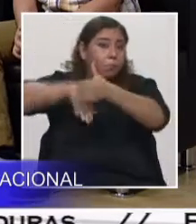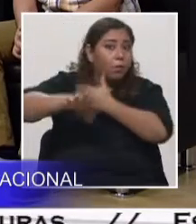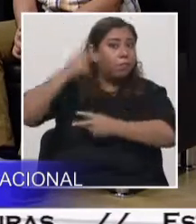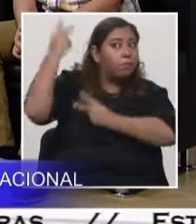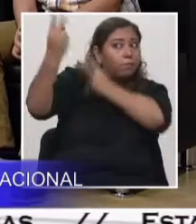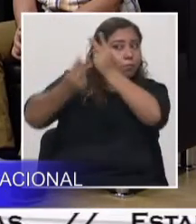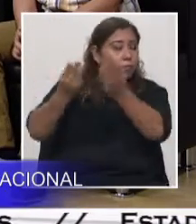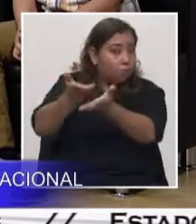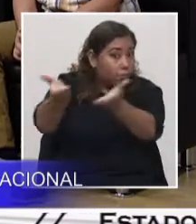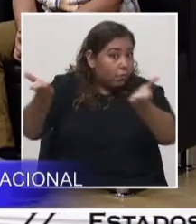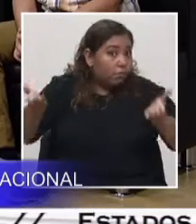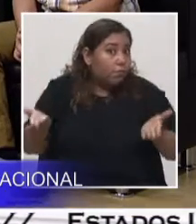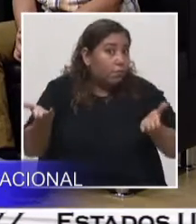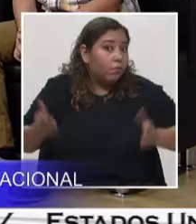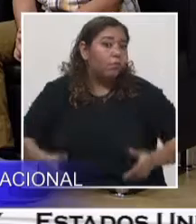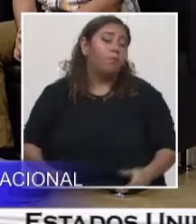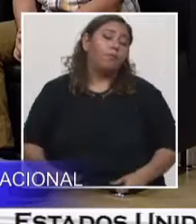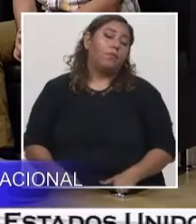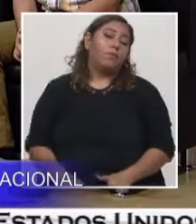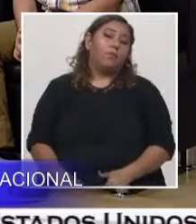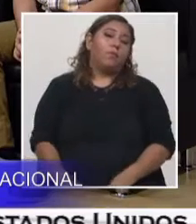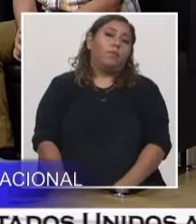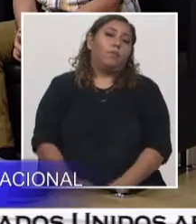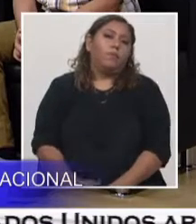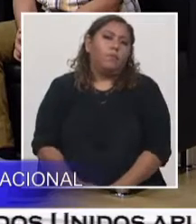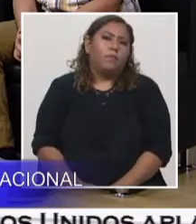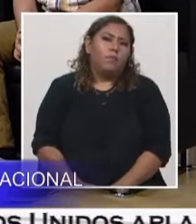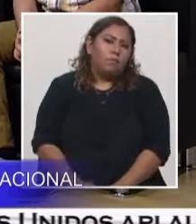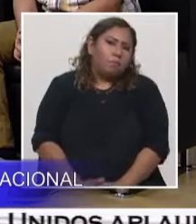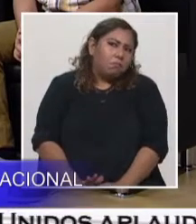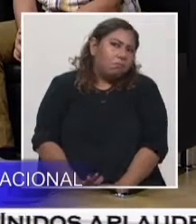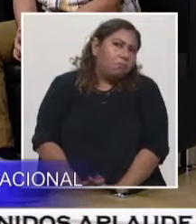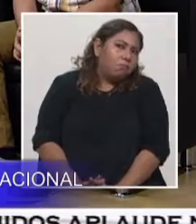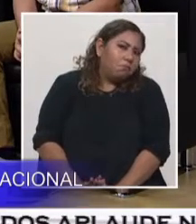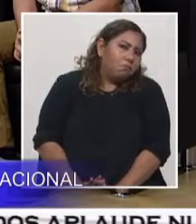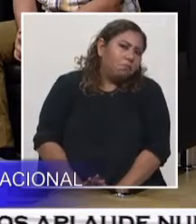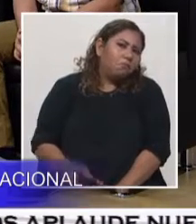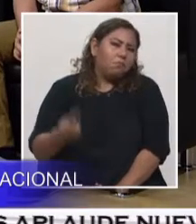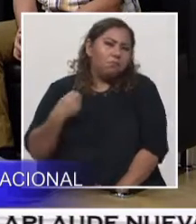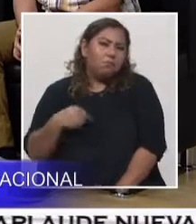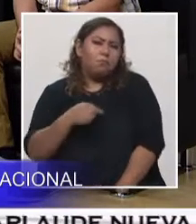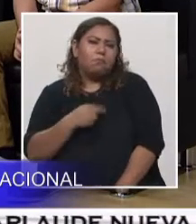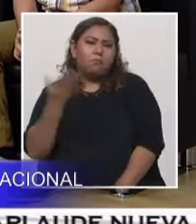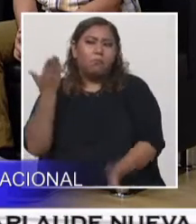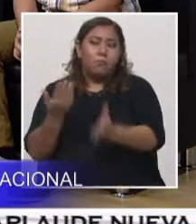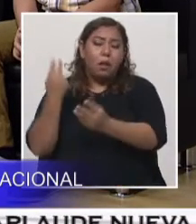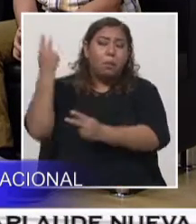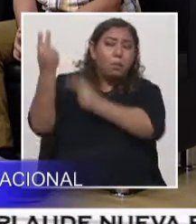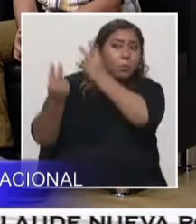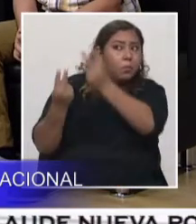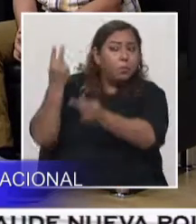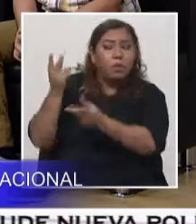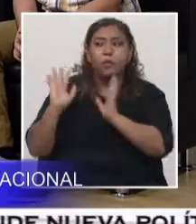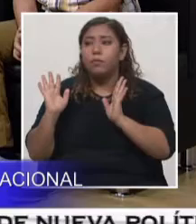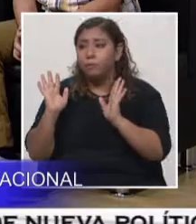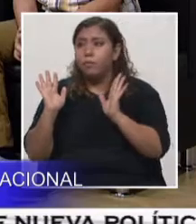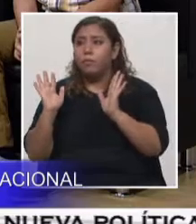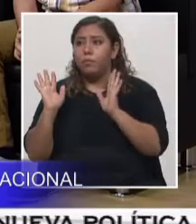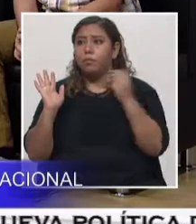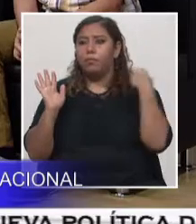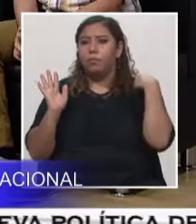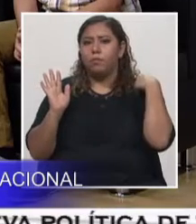que la hemos visitado, como decíamos, ¿cuántos nos hemos ido a más de alguna cueva? Pero conocemos en realidad, alguien nos está